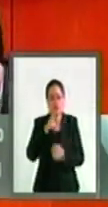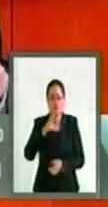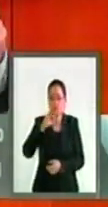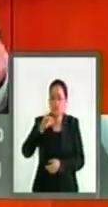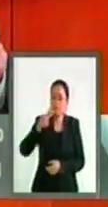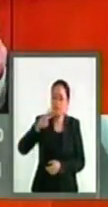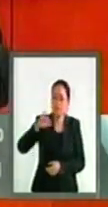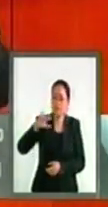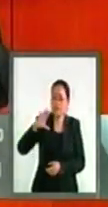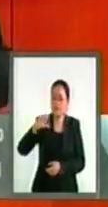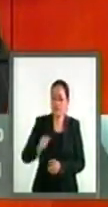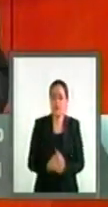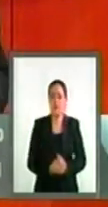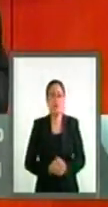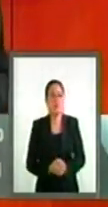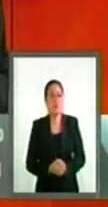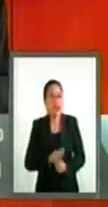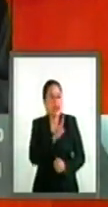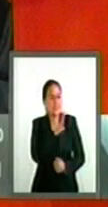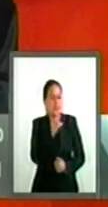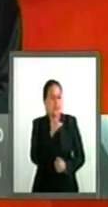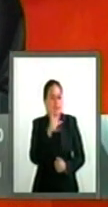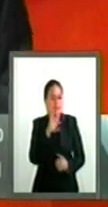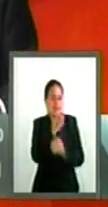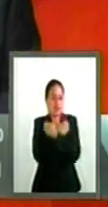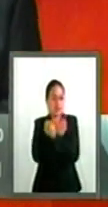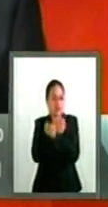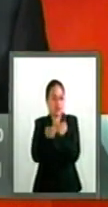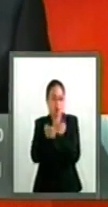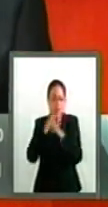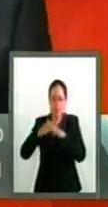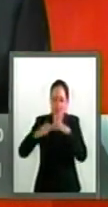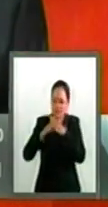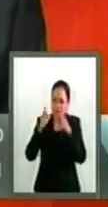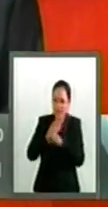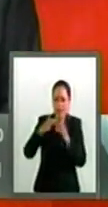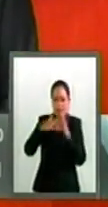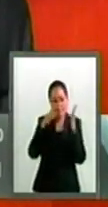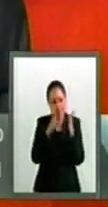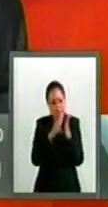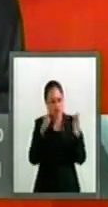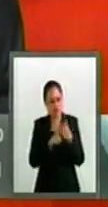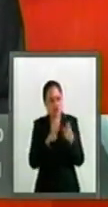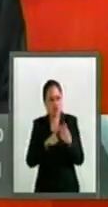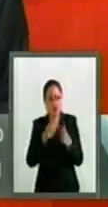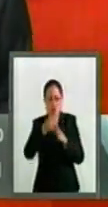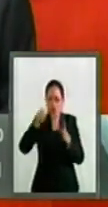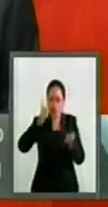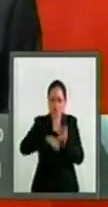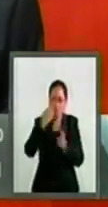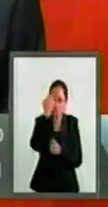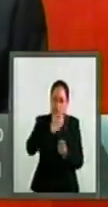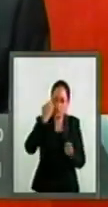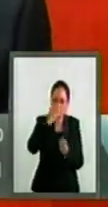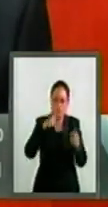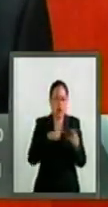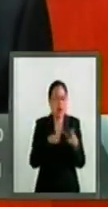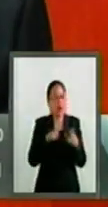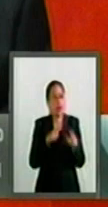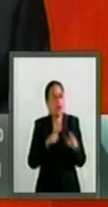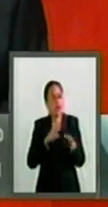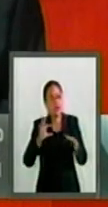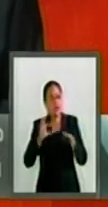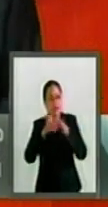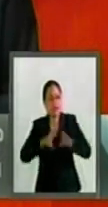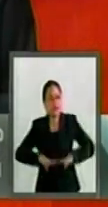Delimita la llamada calidad de educación de los materiales y métodos educativos, la organización escolar, la infraestructura educativa y la